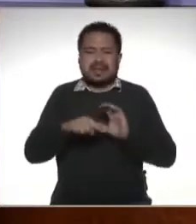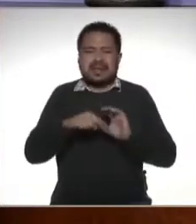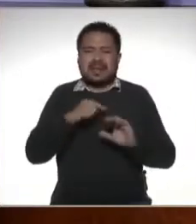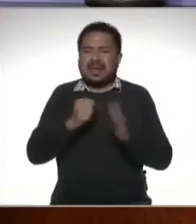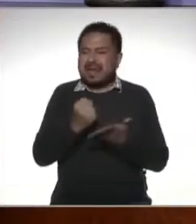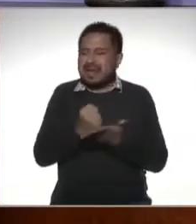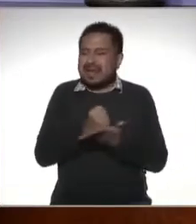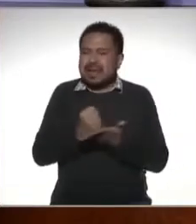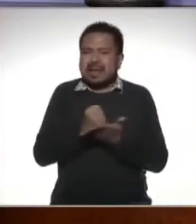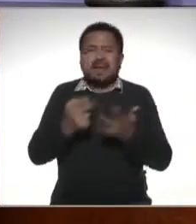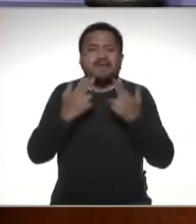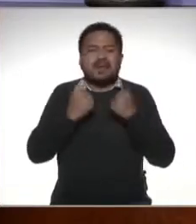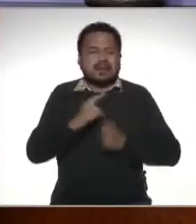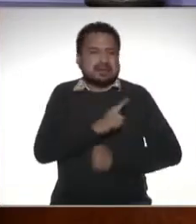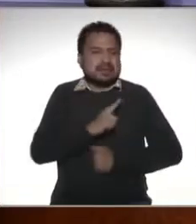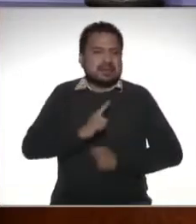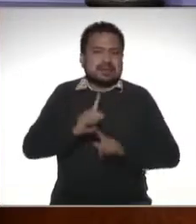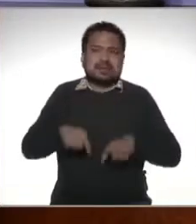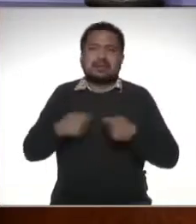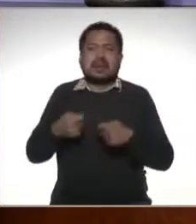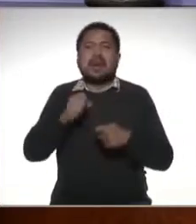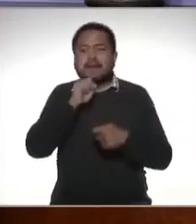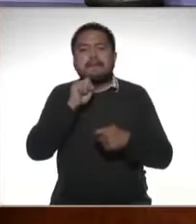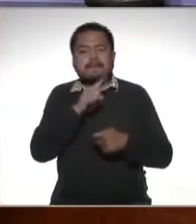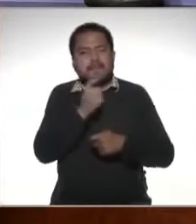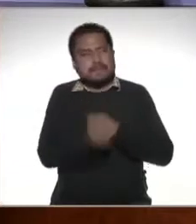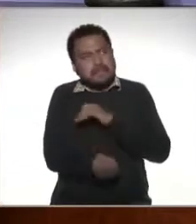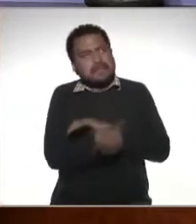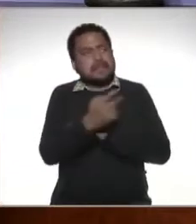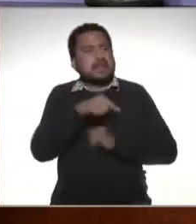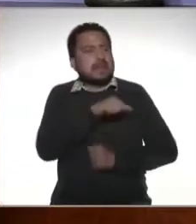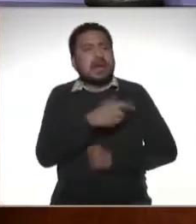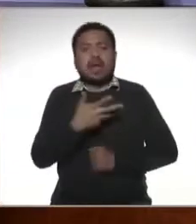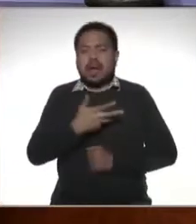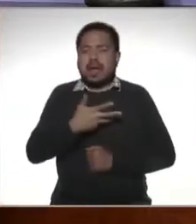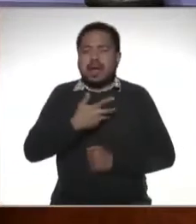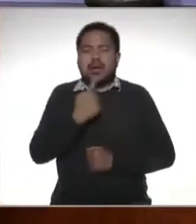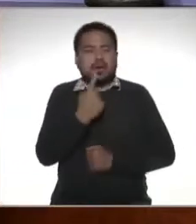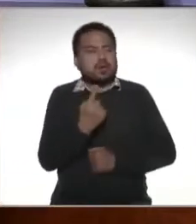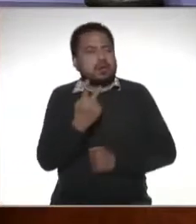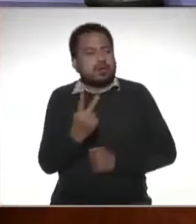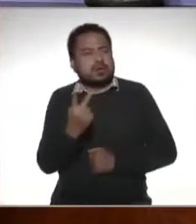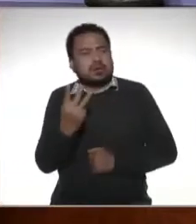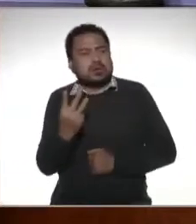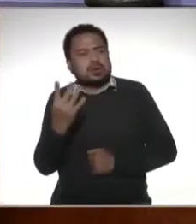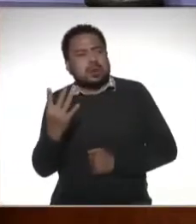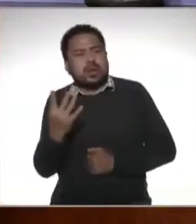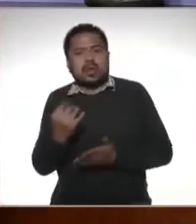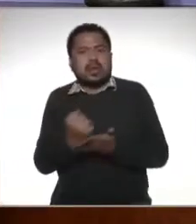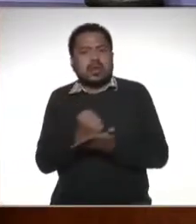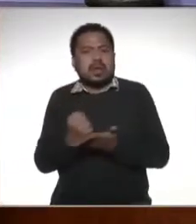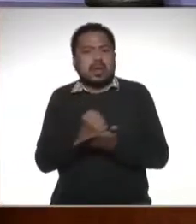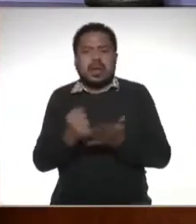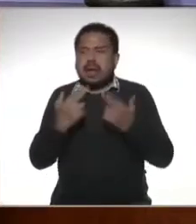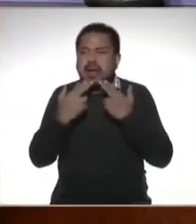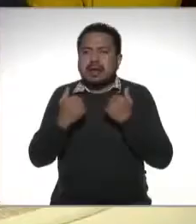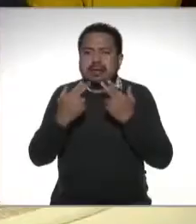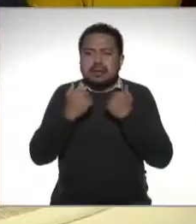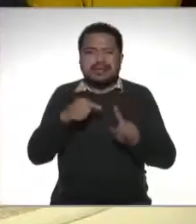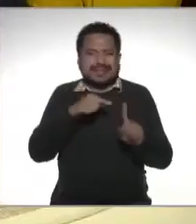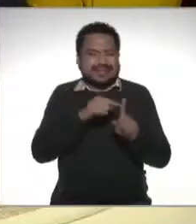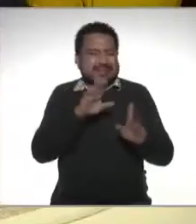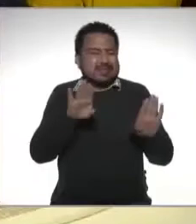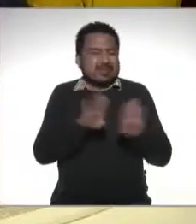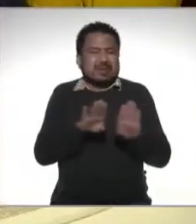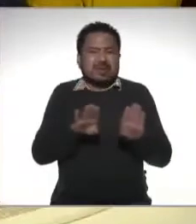fiscales un adeudo también le van a aparecer ahí le van a decir tienes 1, 2, 3, 4 créditos fiscales digamos que es